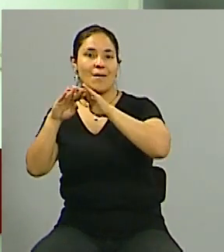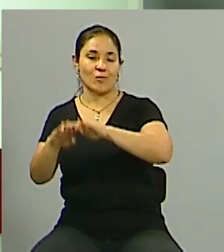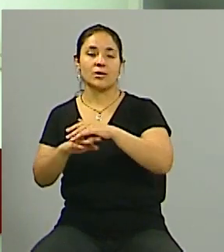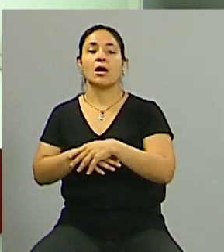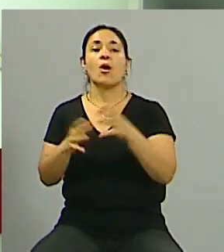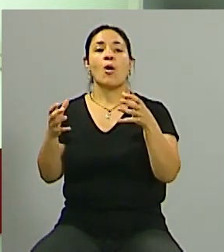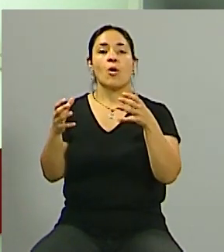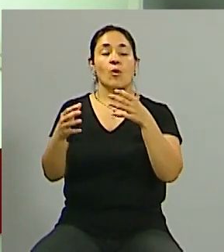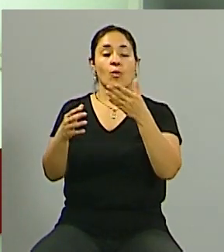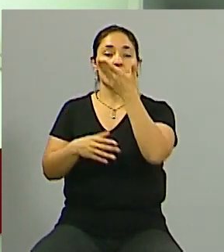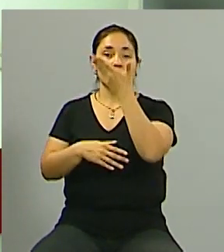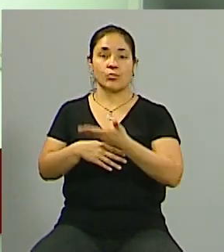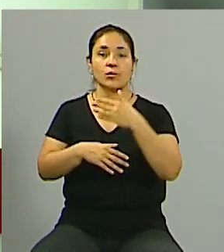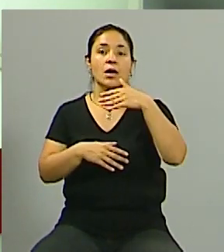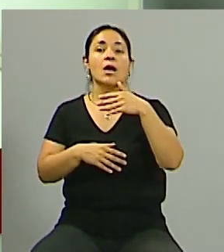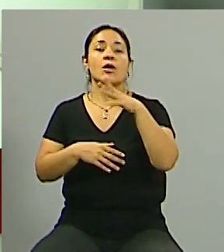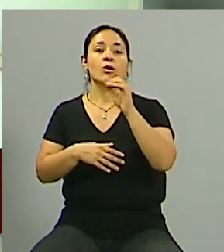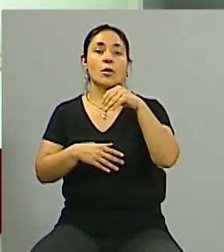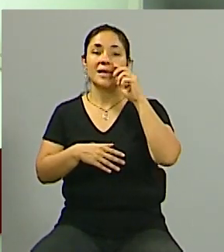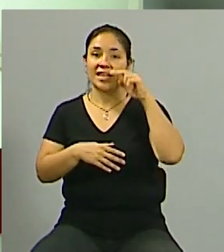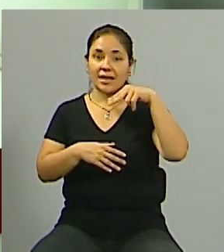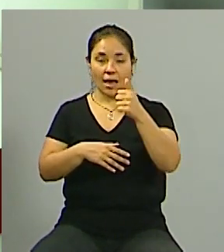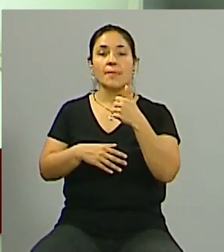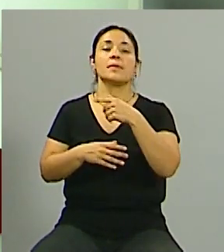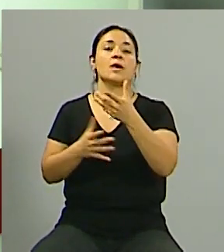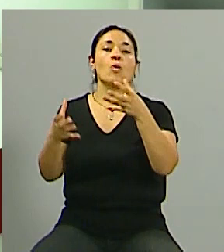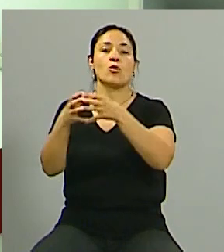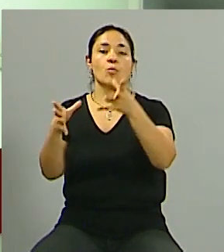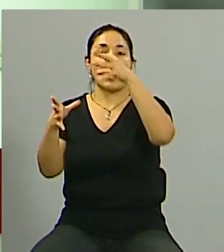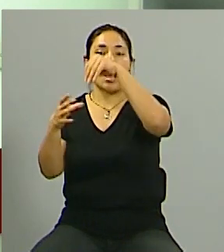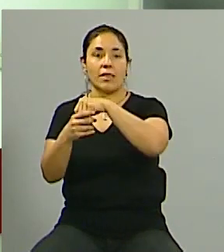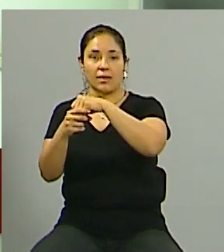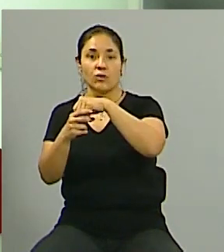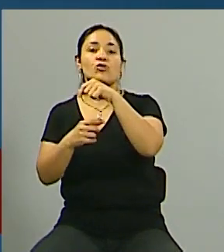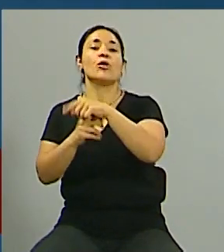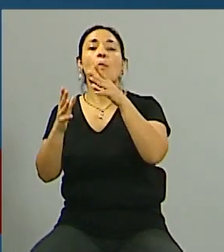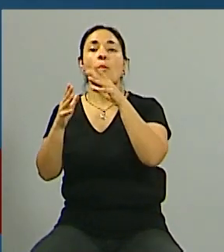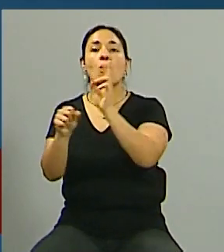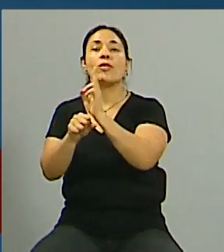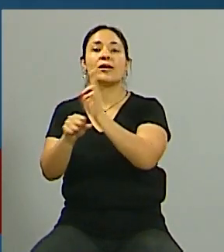Protectora a quien tenemos en comunicación con una videollamada. Romina, ¿cómo estás? Bienvenida.